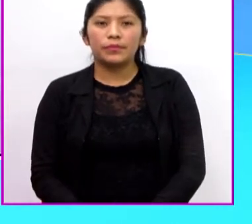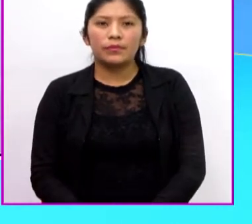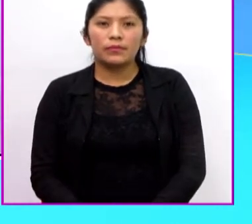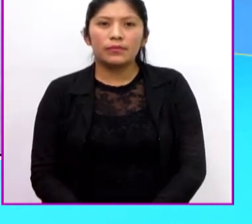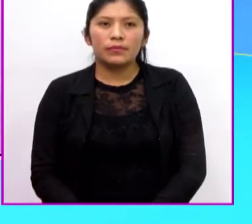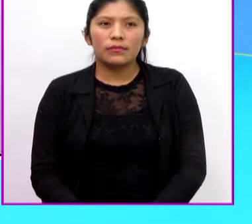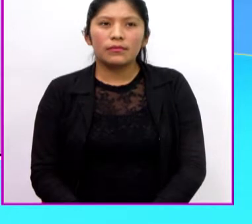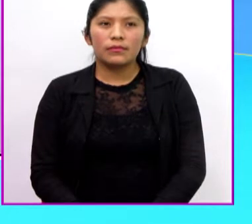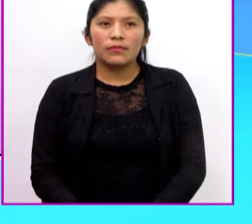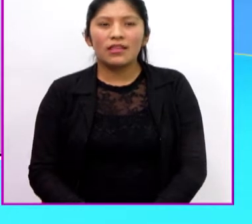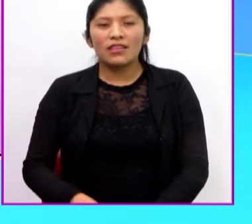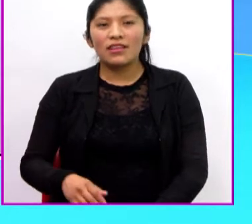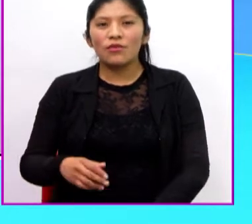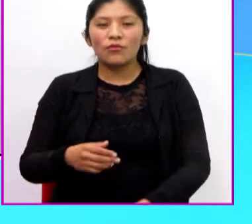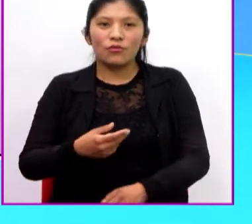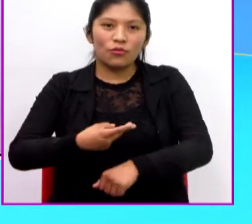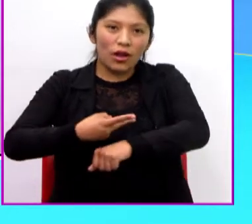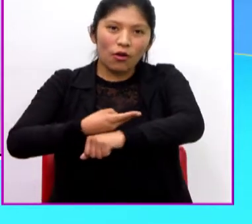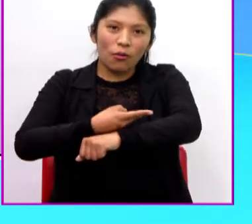Una oveja.